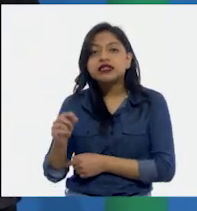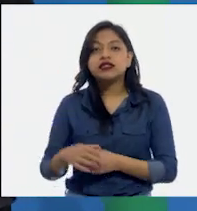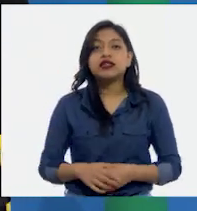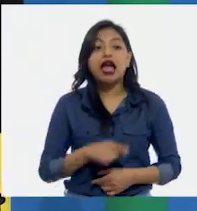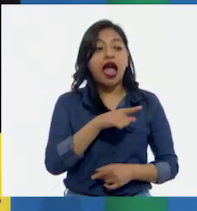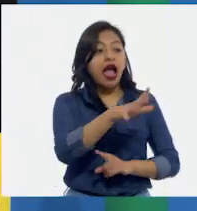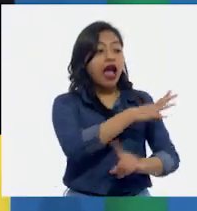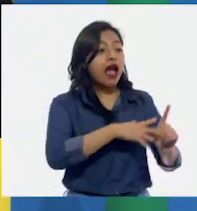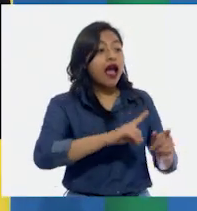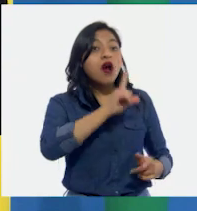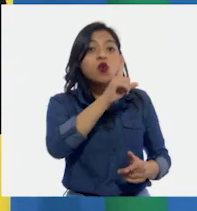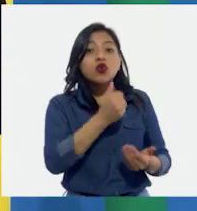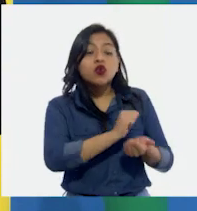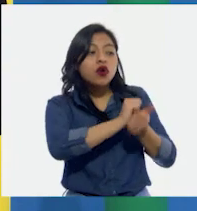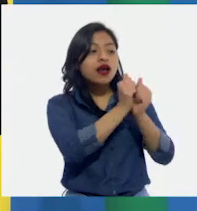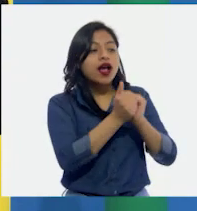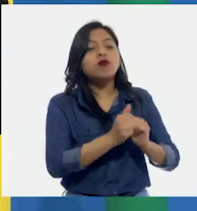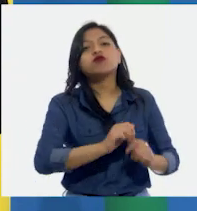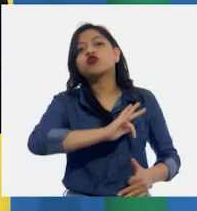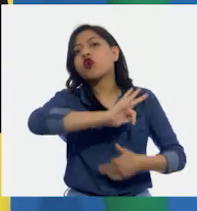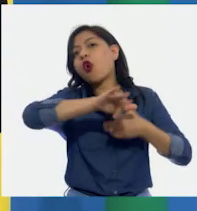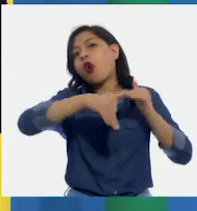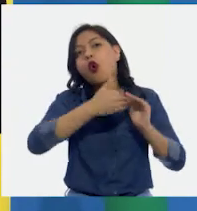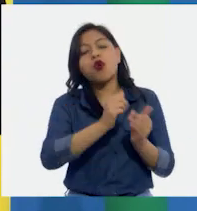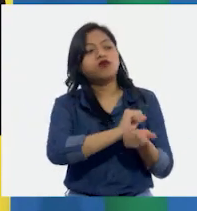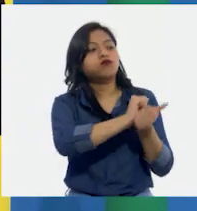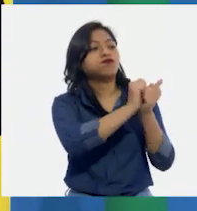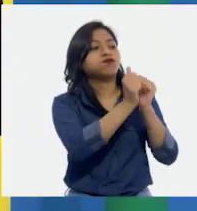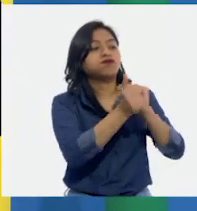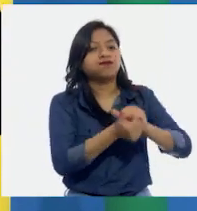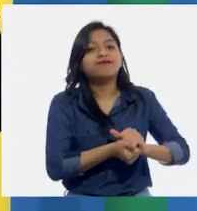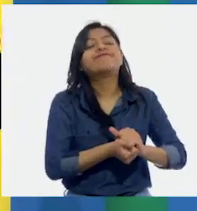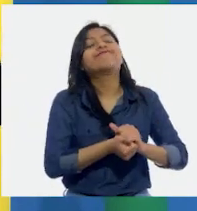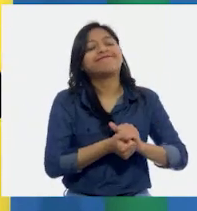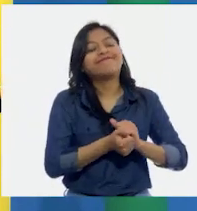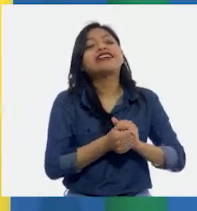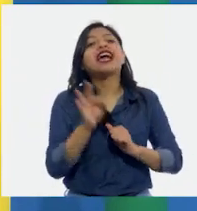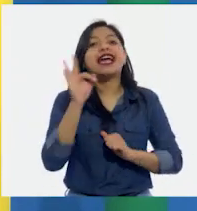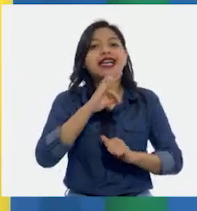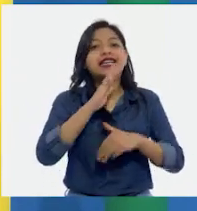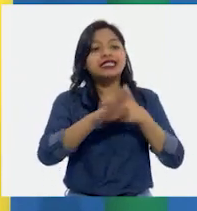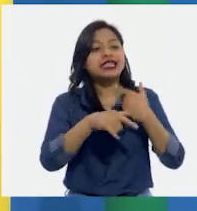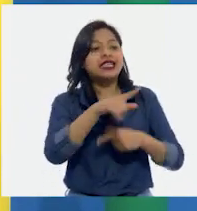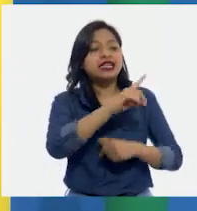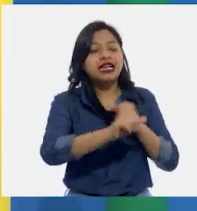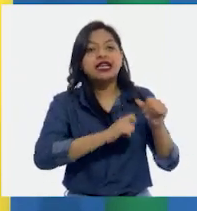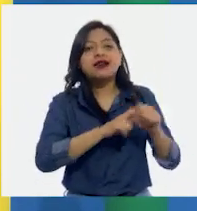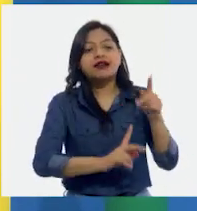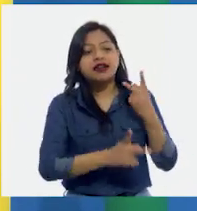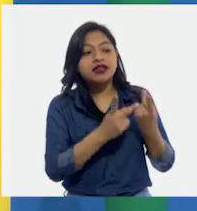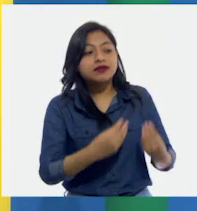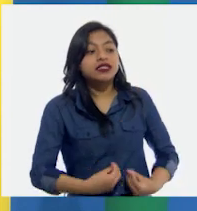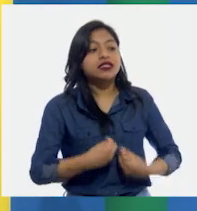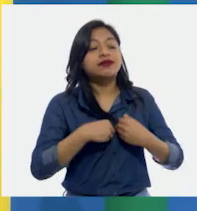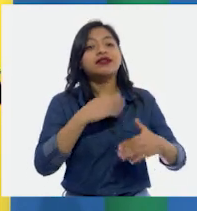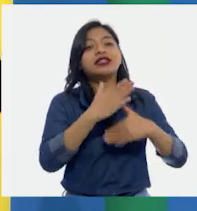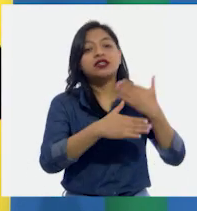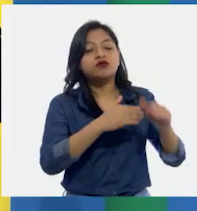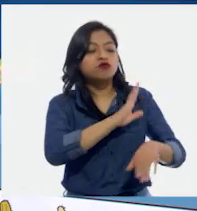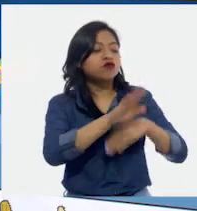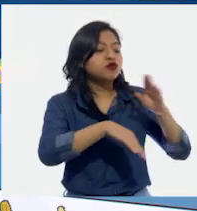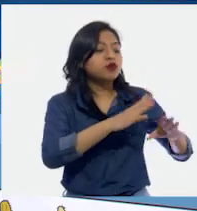habrá cambios en todo el ecosistema, lo que puede poner en riesgo la supervivencia de los seres vivos que en él habitan.